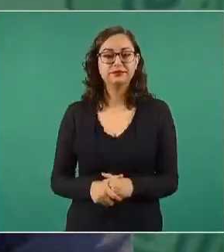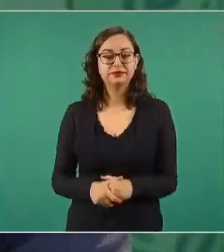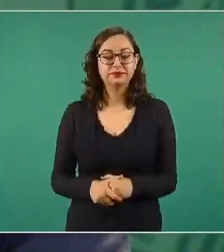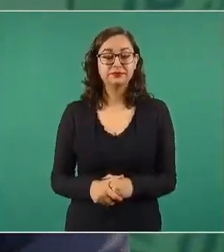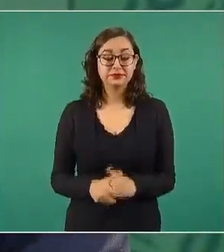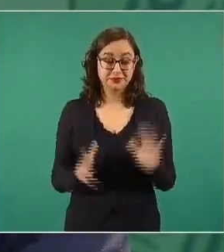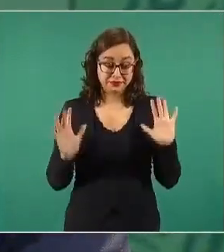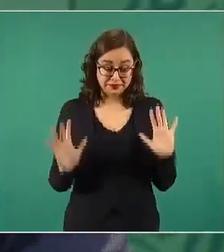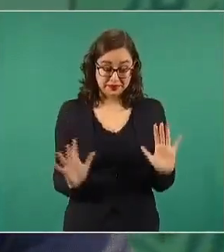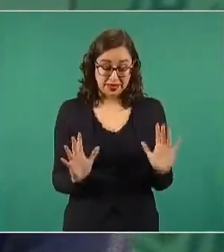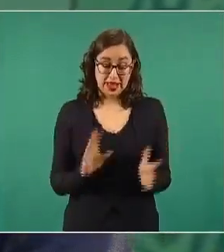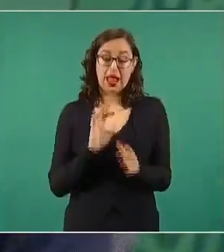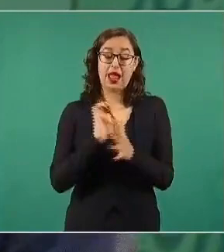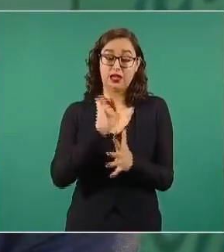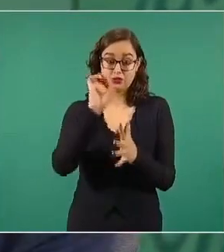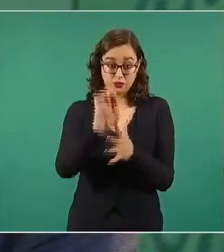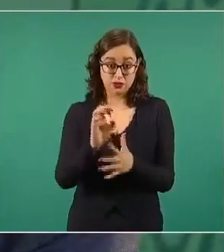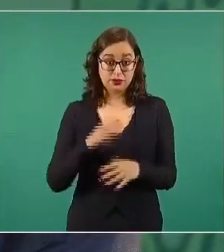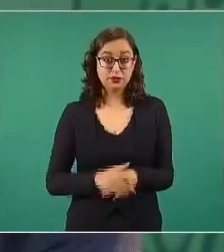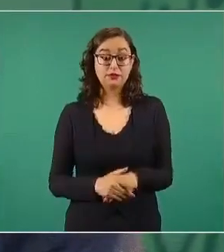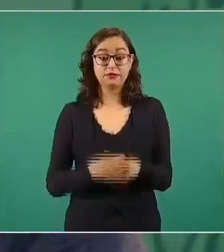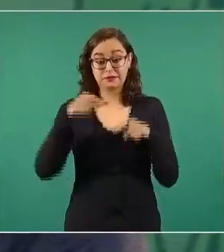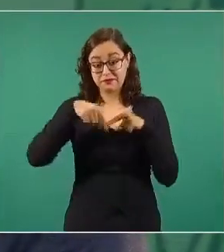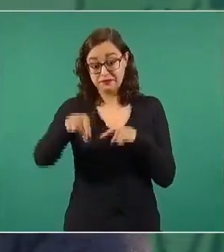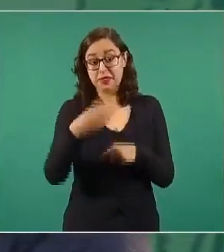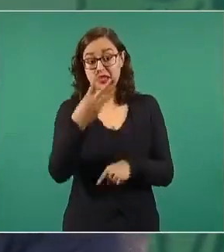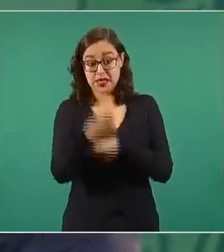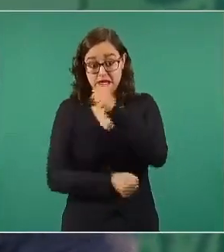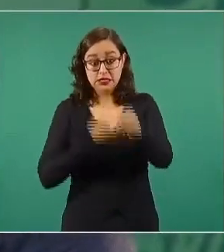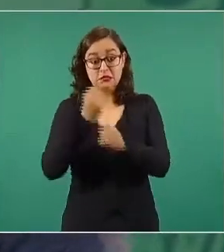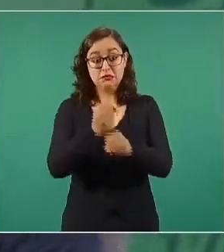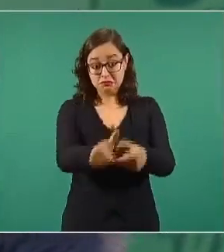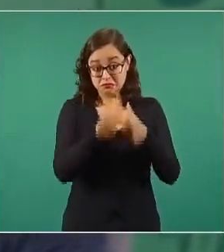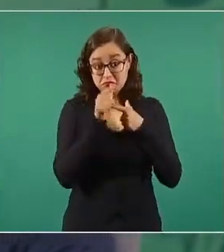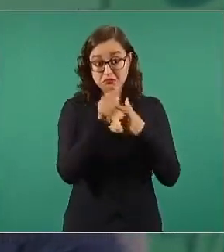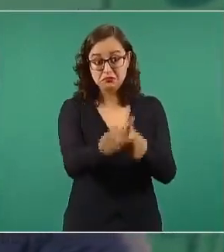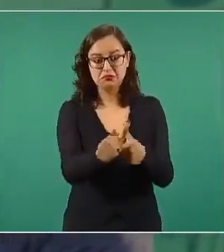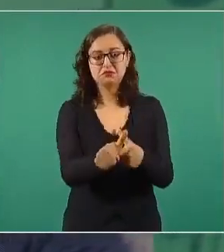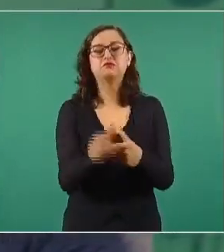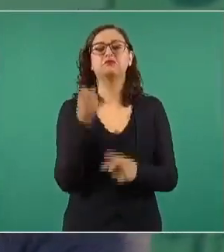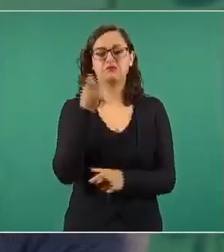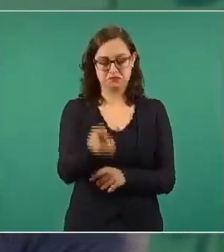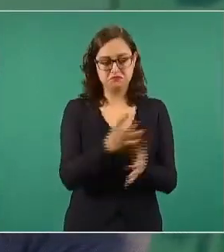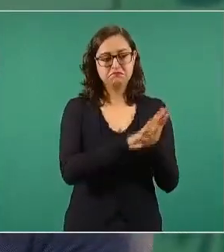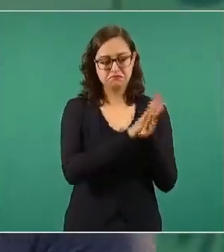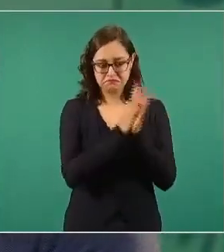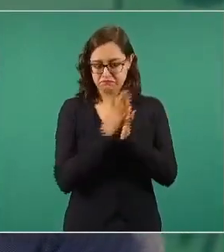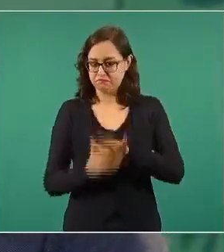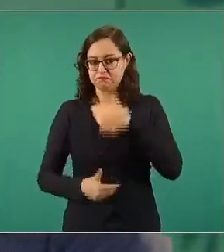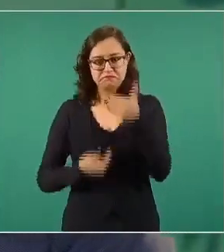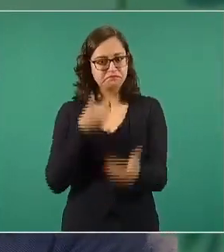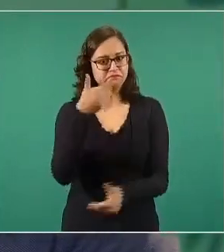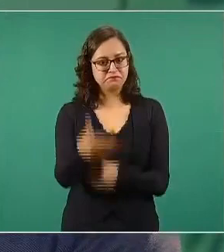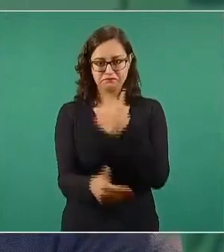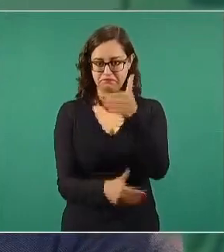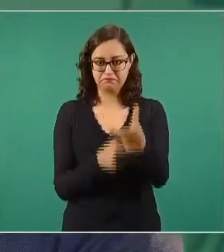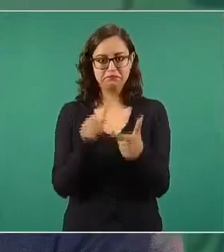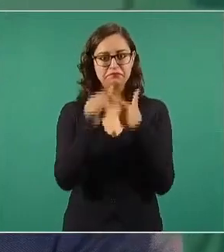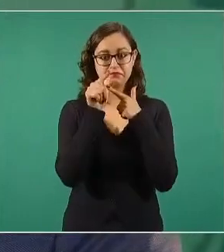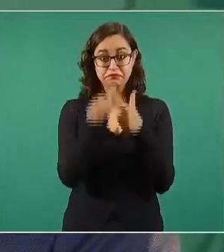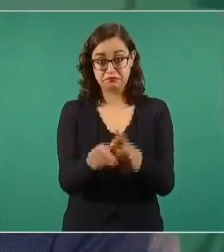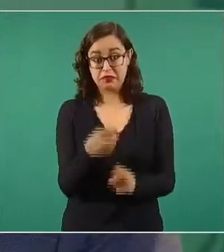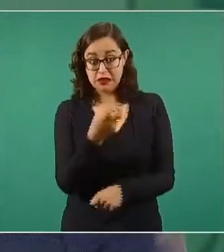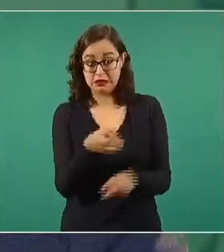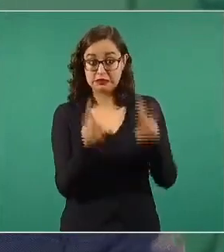terminamos, vamos a consumar la obra de transformación y este es un asunto que, como tú